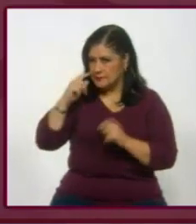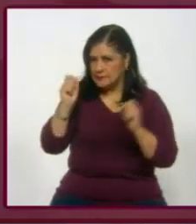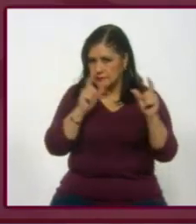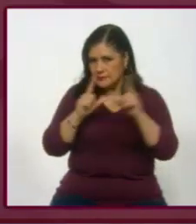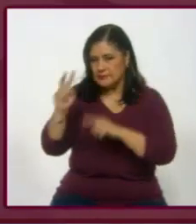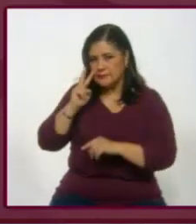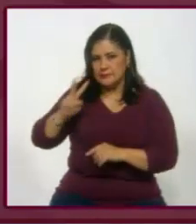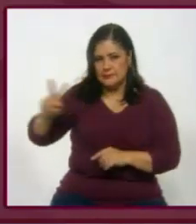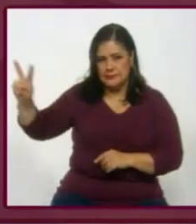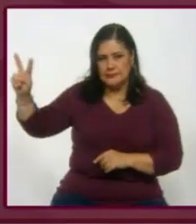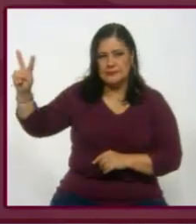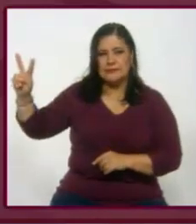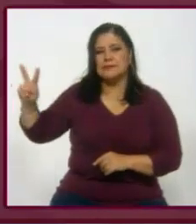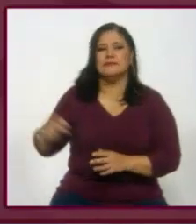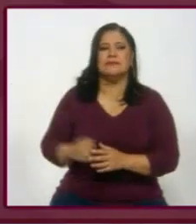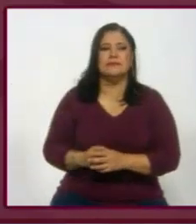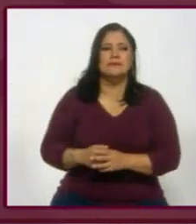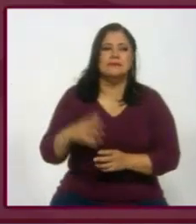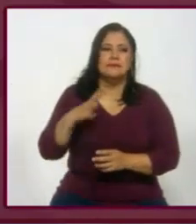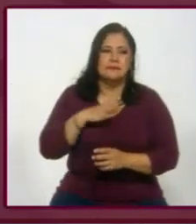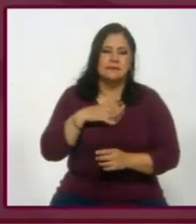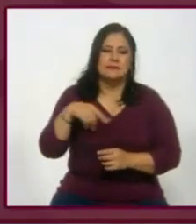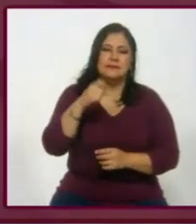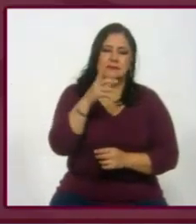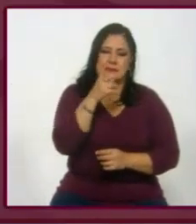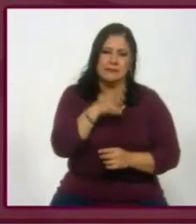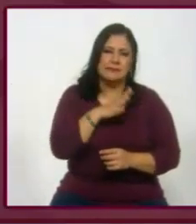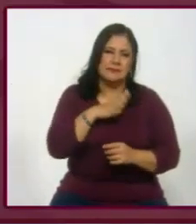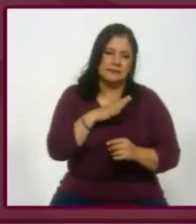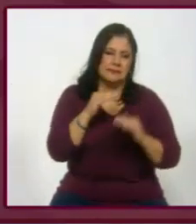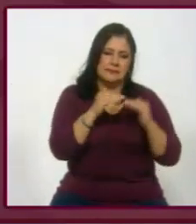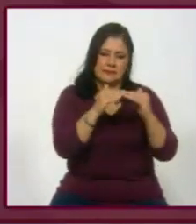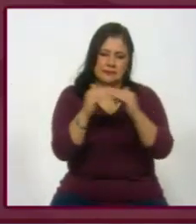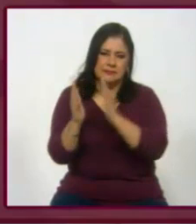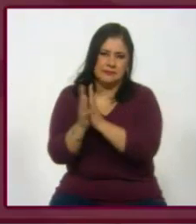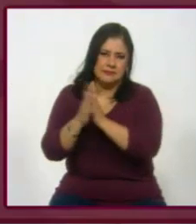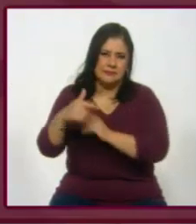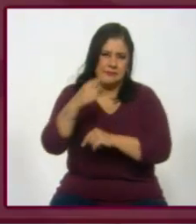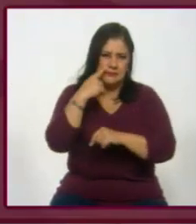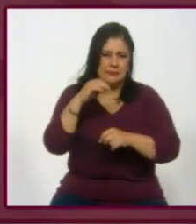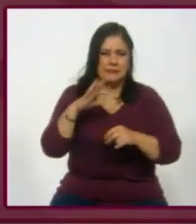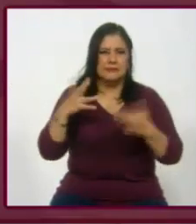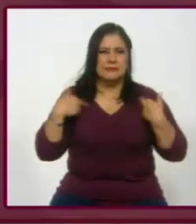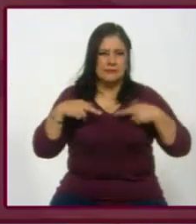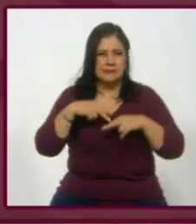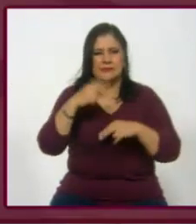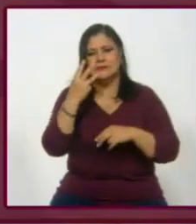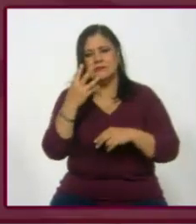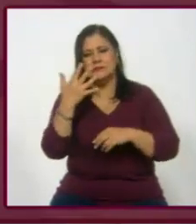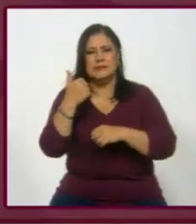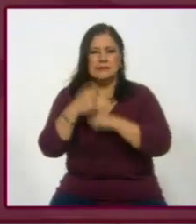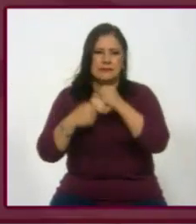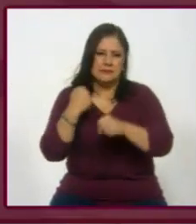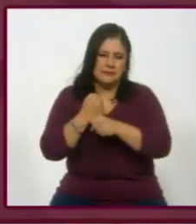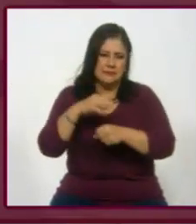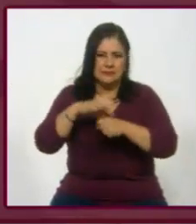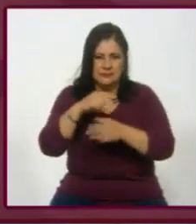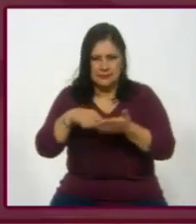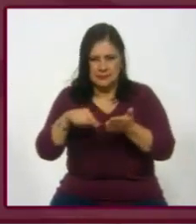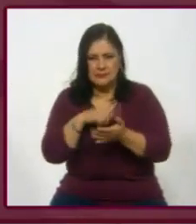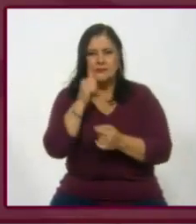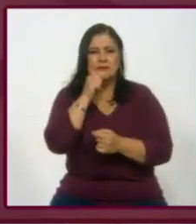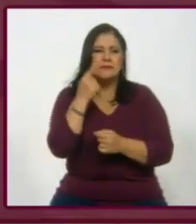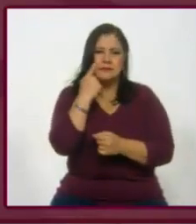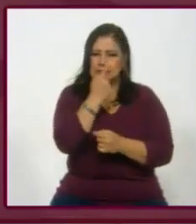es muy sencilla, ¿no? Tenemos una democracia representativa, tenemos gente que votamos cada tres o seis años, y en principio toma mejor